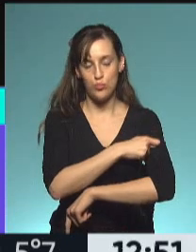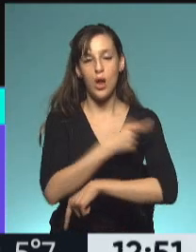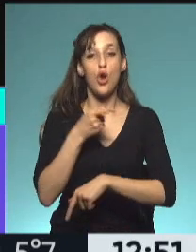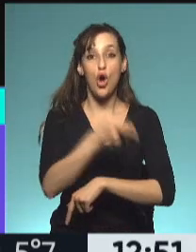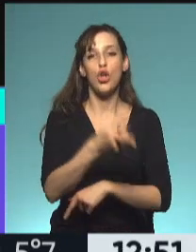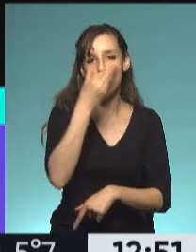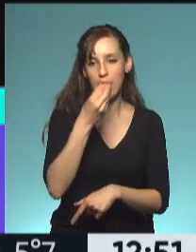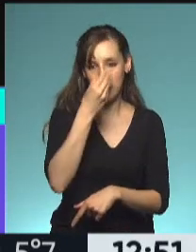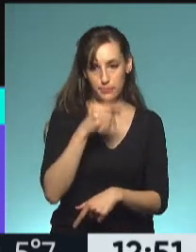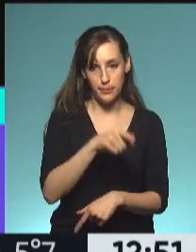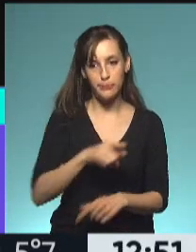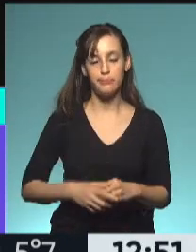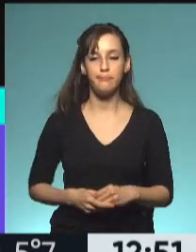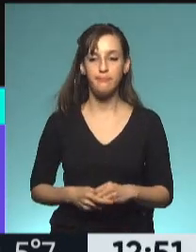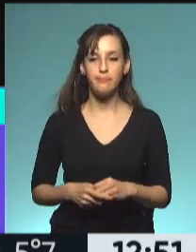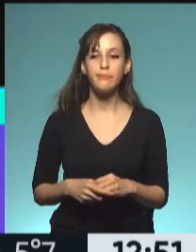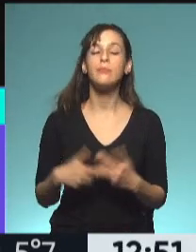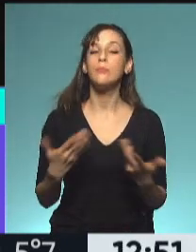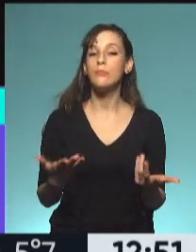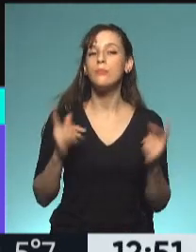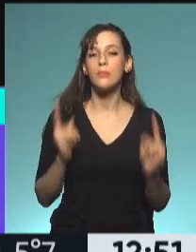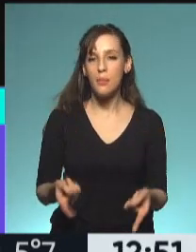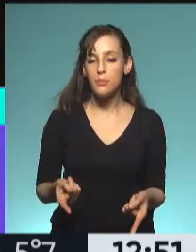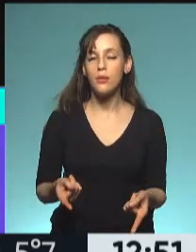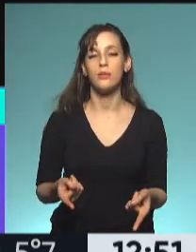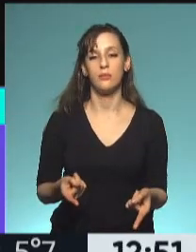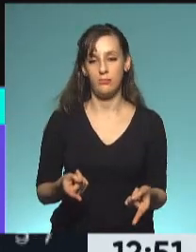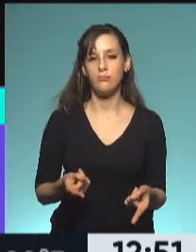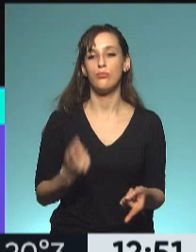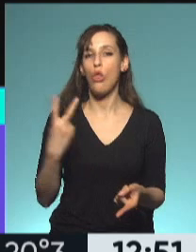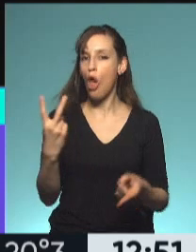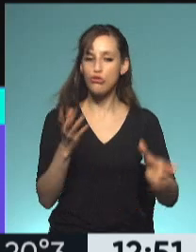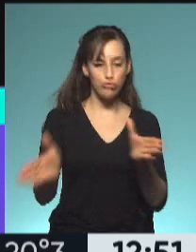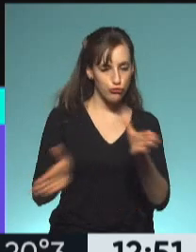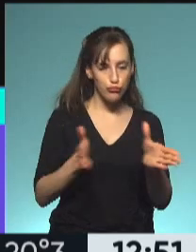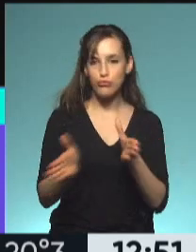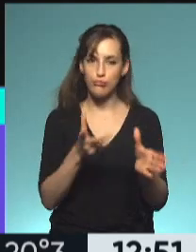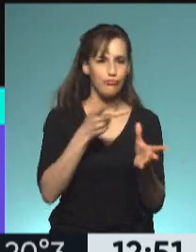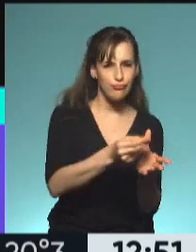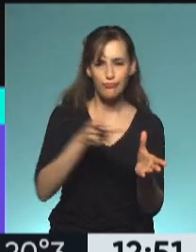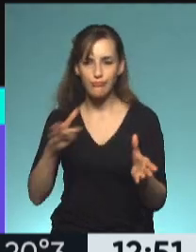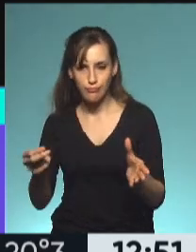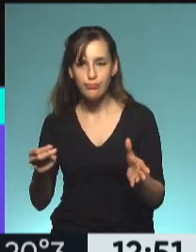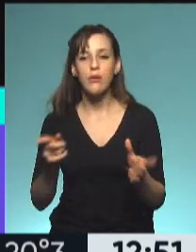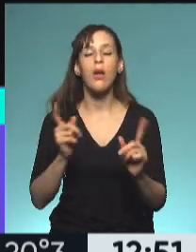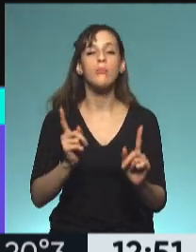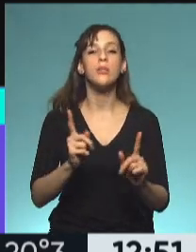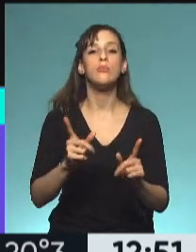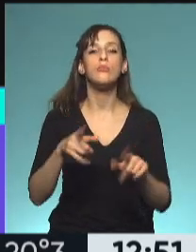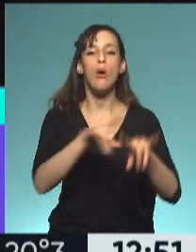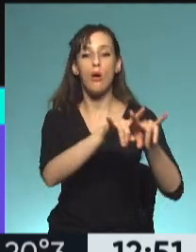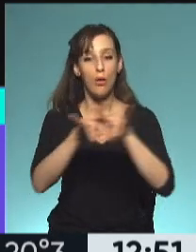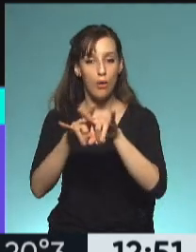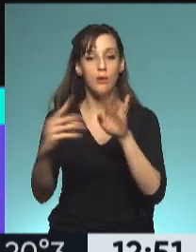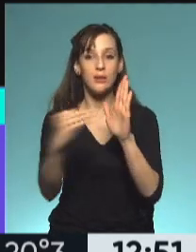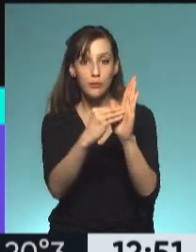la gripe y, por lo tanto, también estamos llevando adelante esa campaña. Inscribirse en la página web, que les llegará el